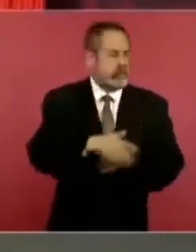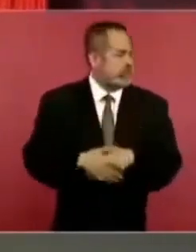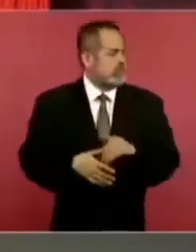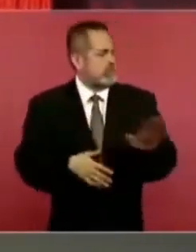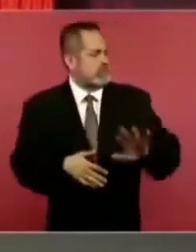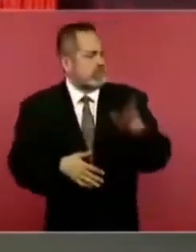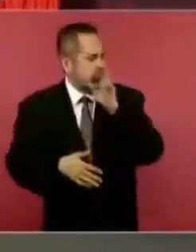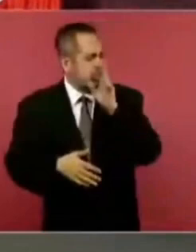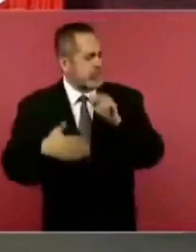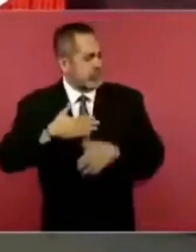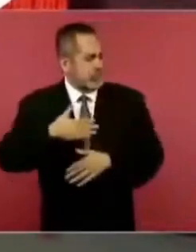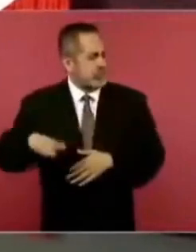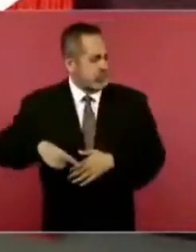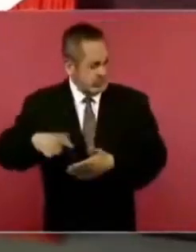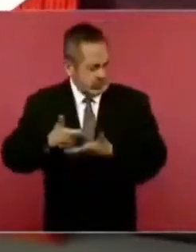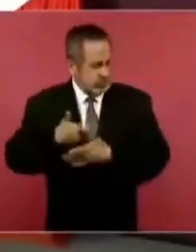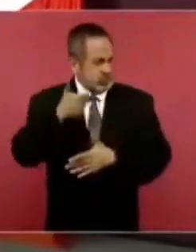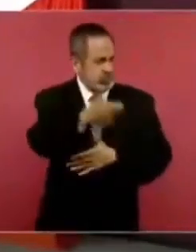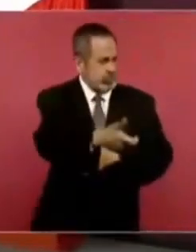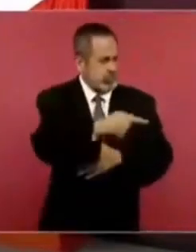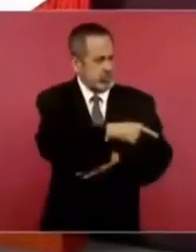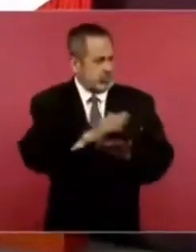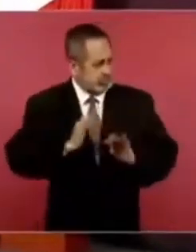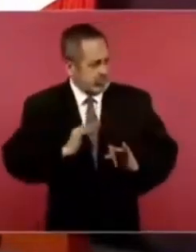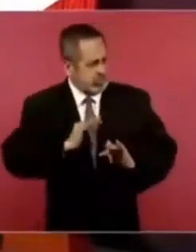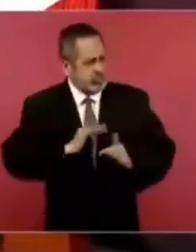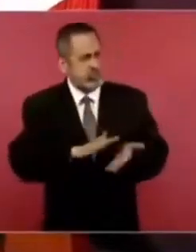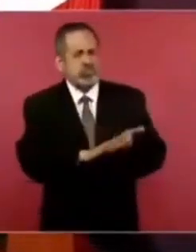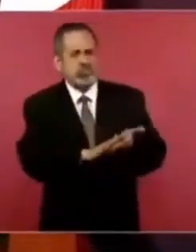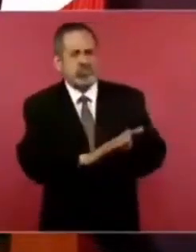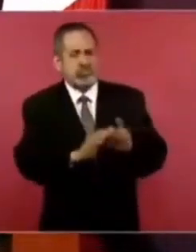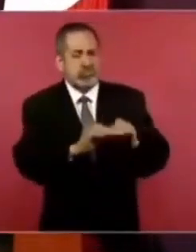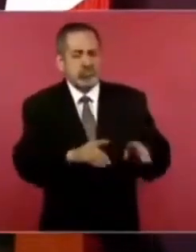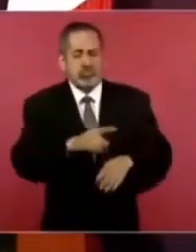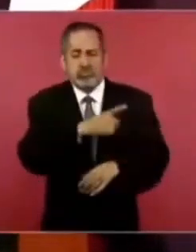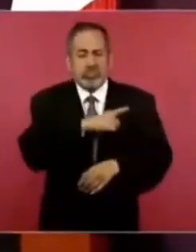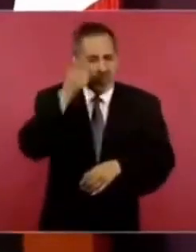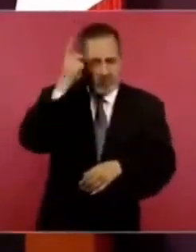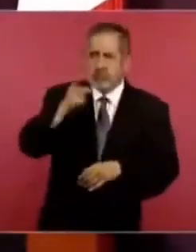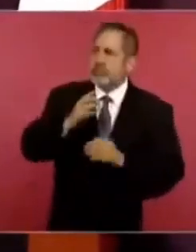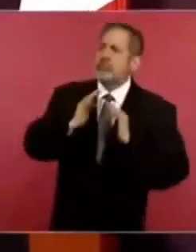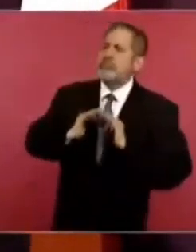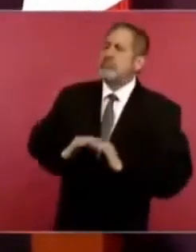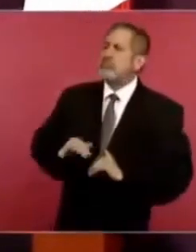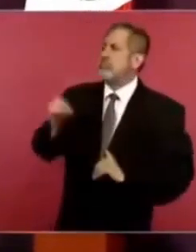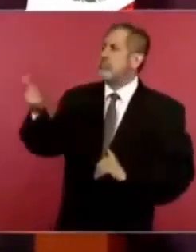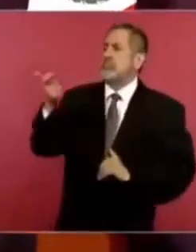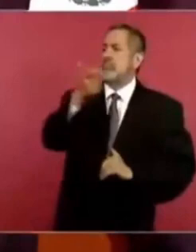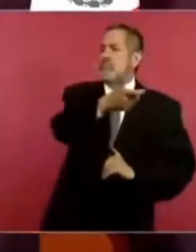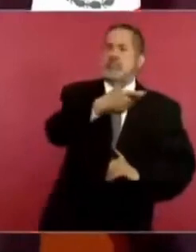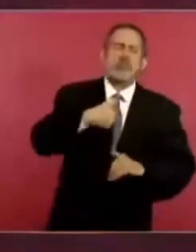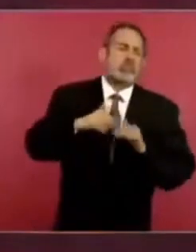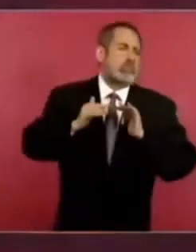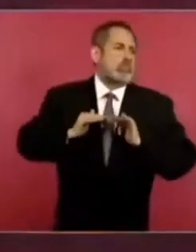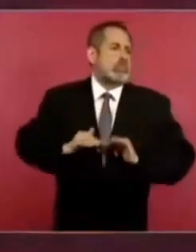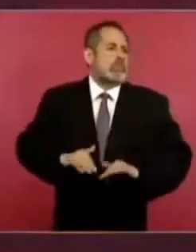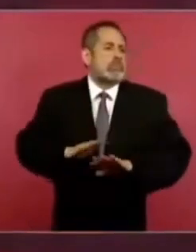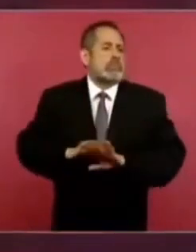a los dueños de la carretera.